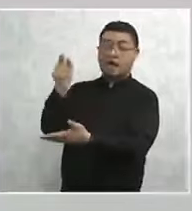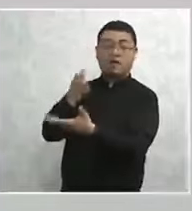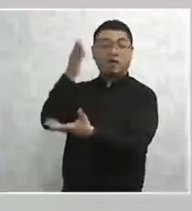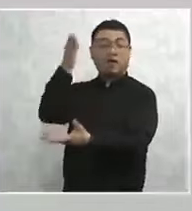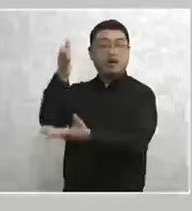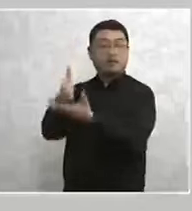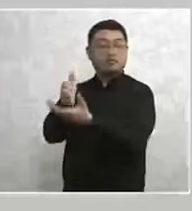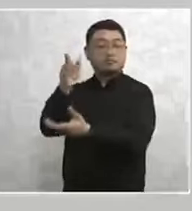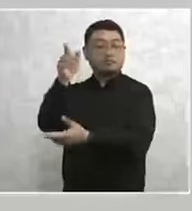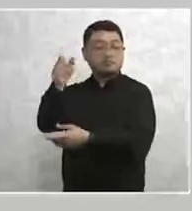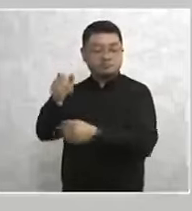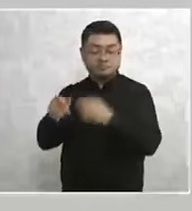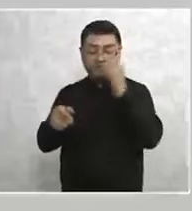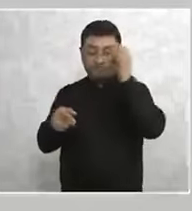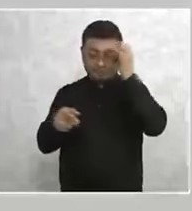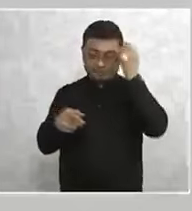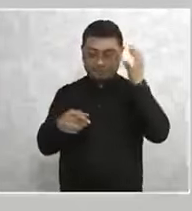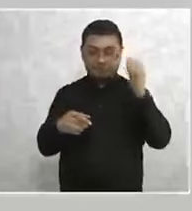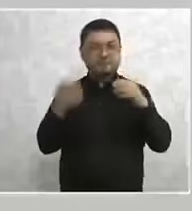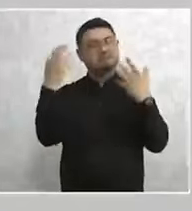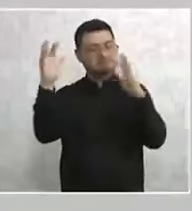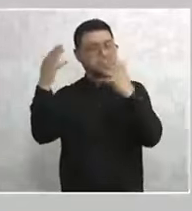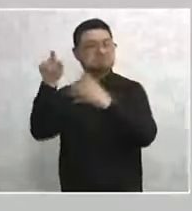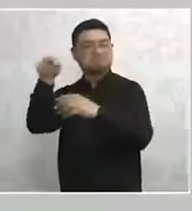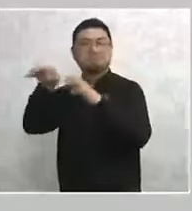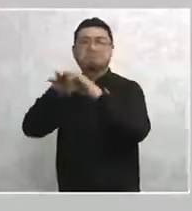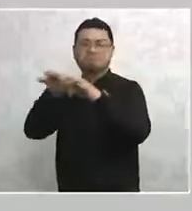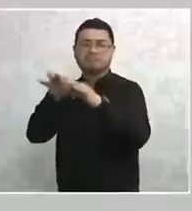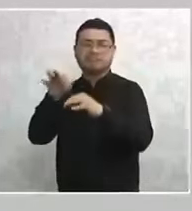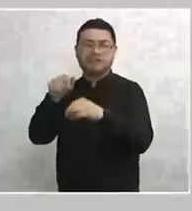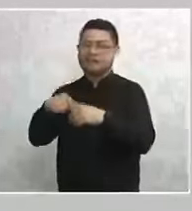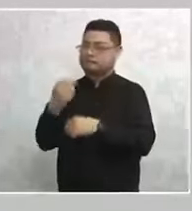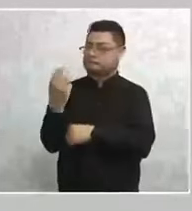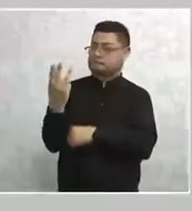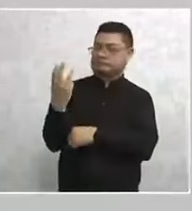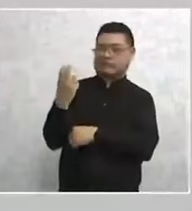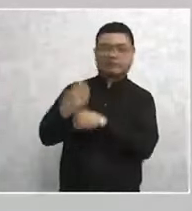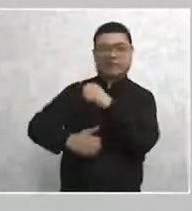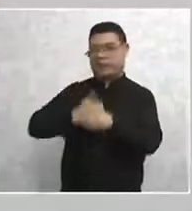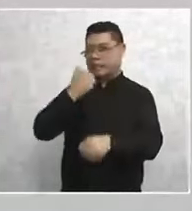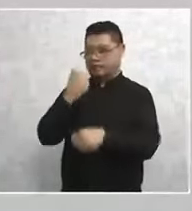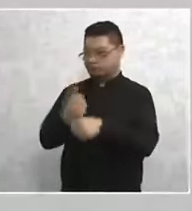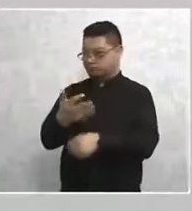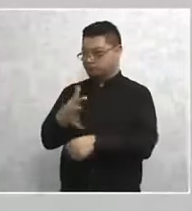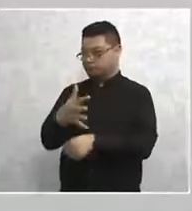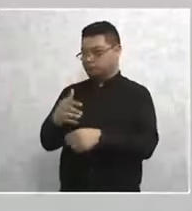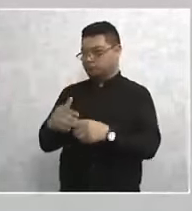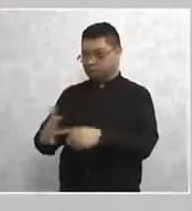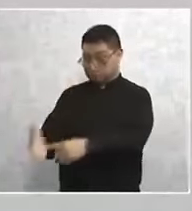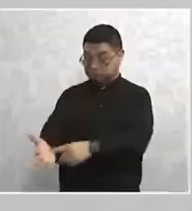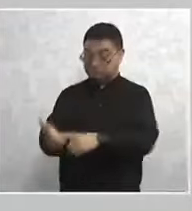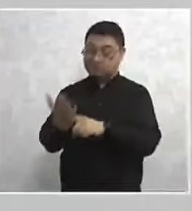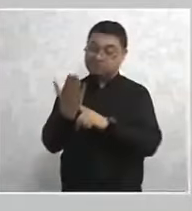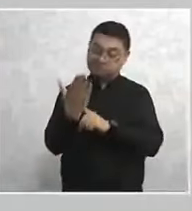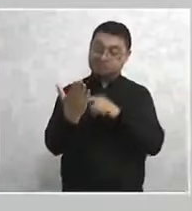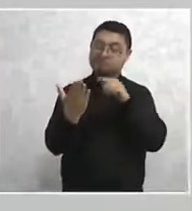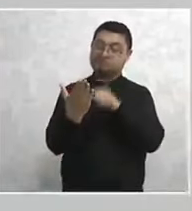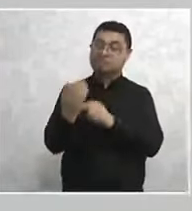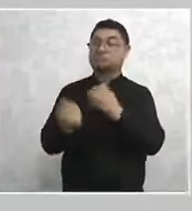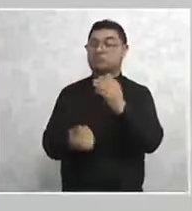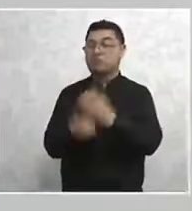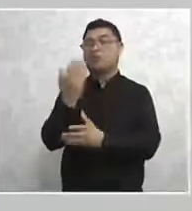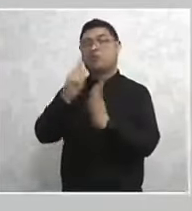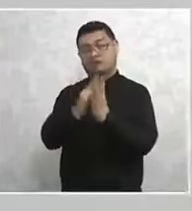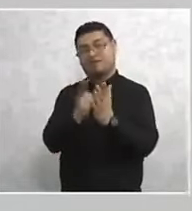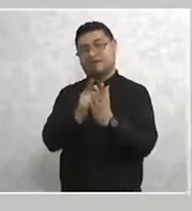pueblos originarios. Así que en unos tres años más o menos vamos a estar leyendo el nuevo libro